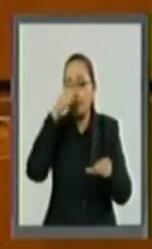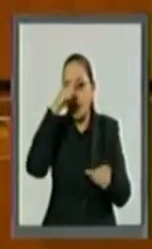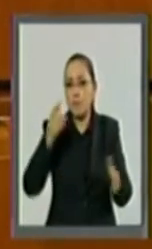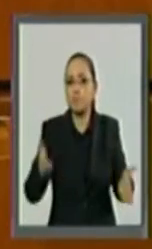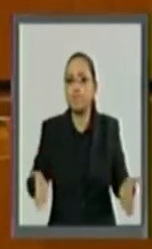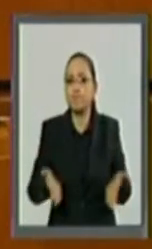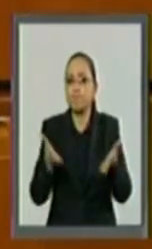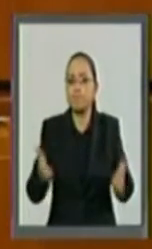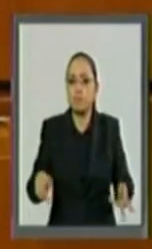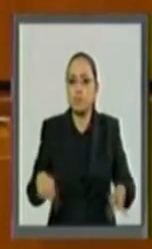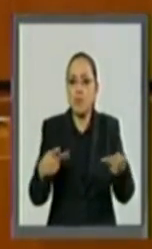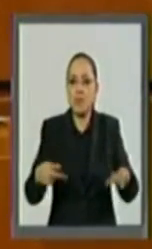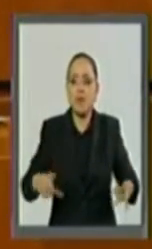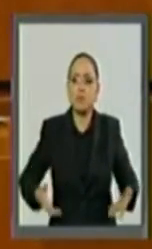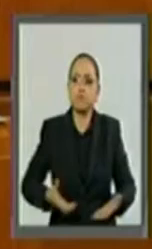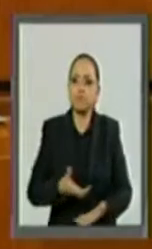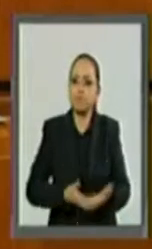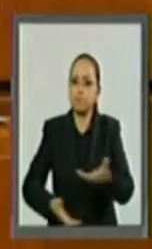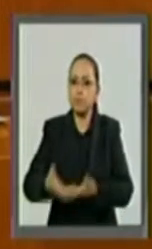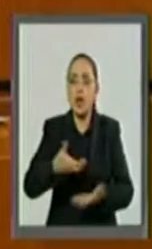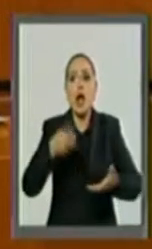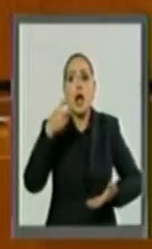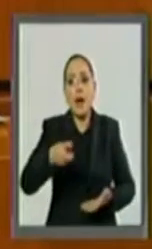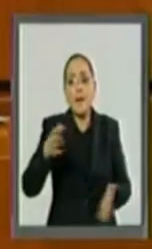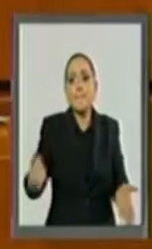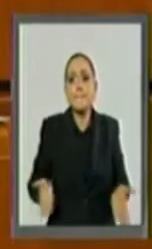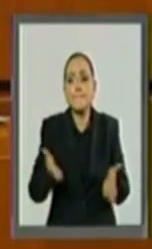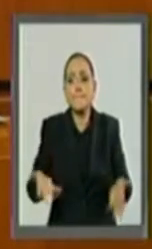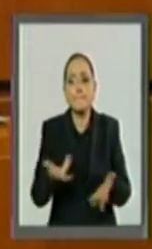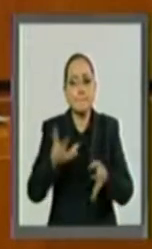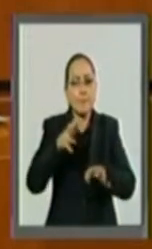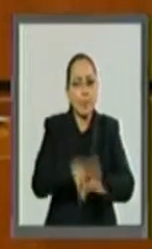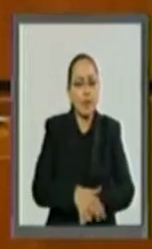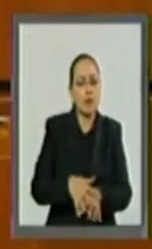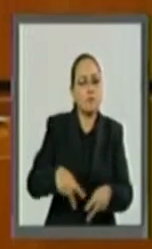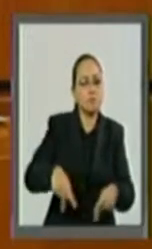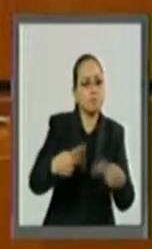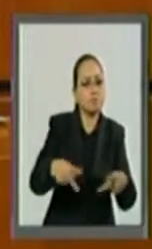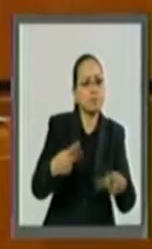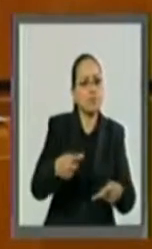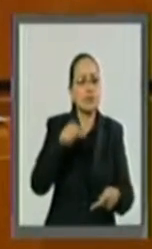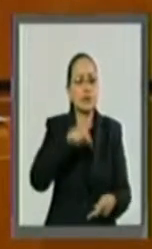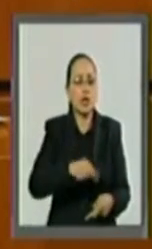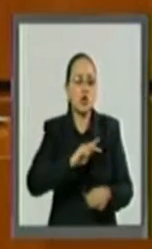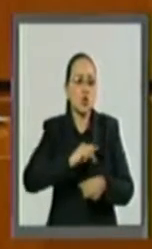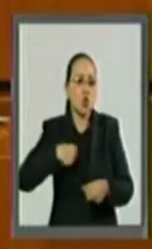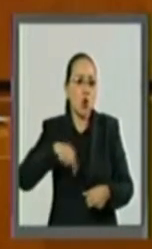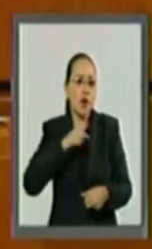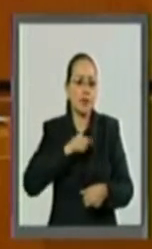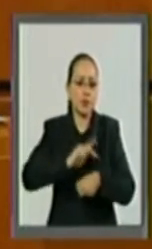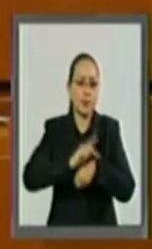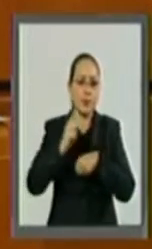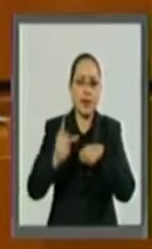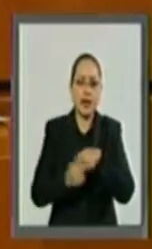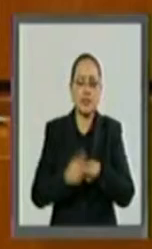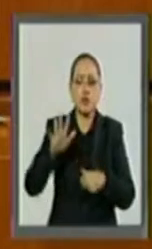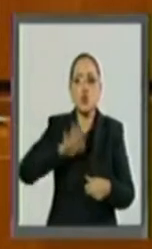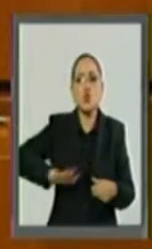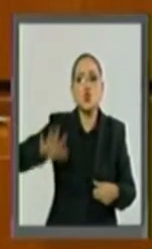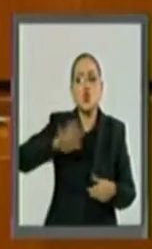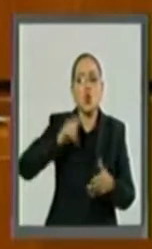el comercio y fomentar la integración comercial de nuestro país en la región Asia